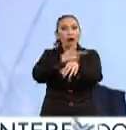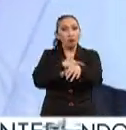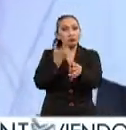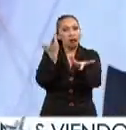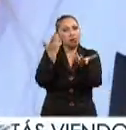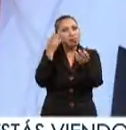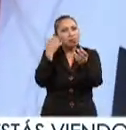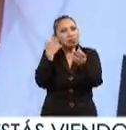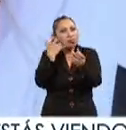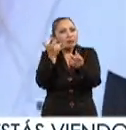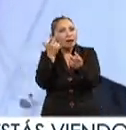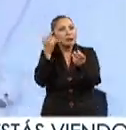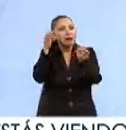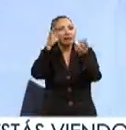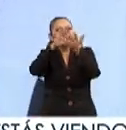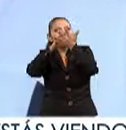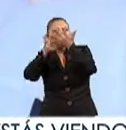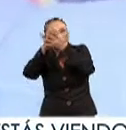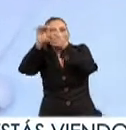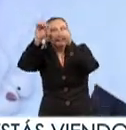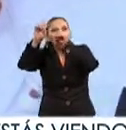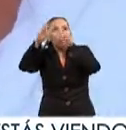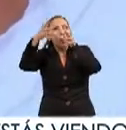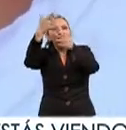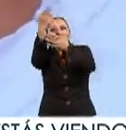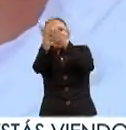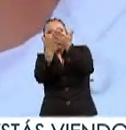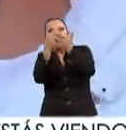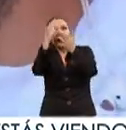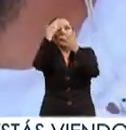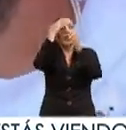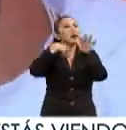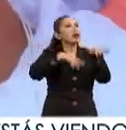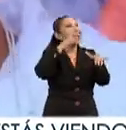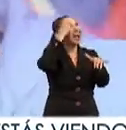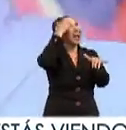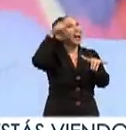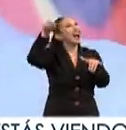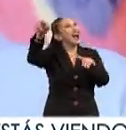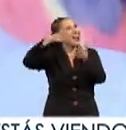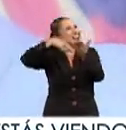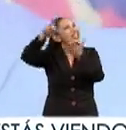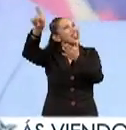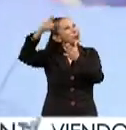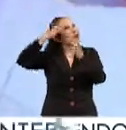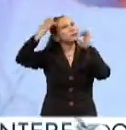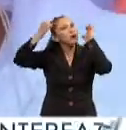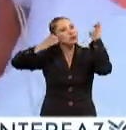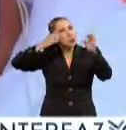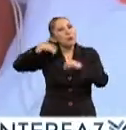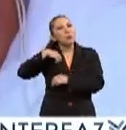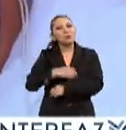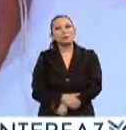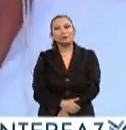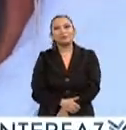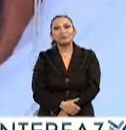mucho tratar de de que sea la pieza que recuerdes cuando por ejemplo esté en una exposición